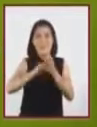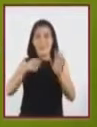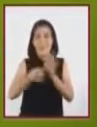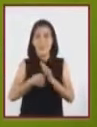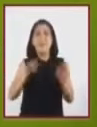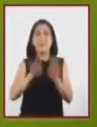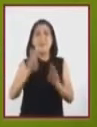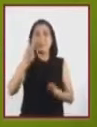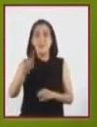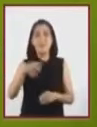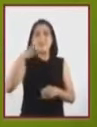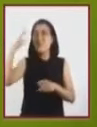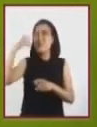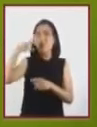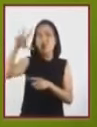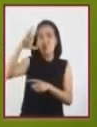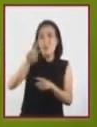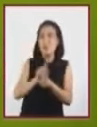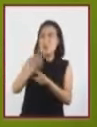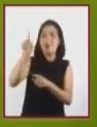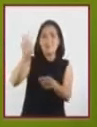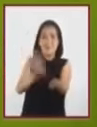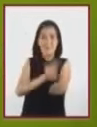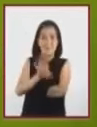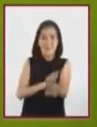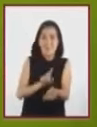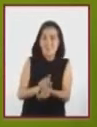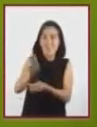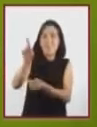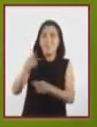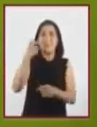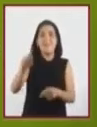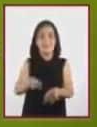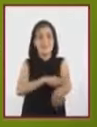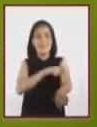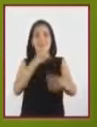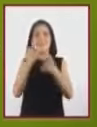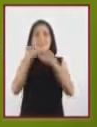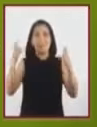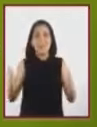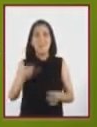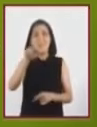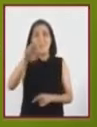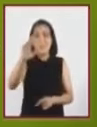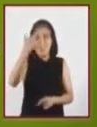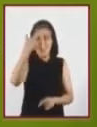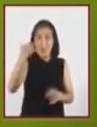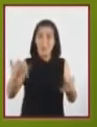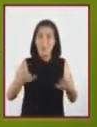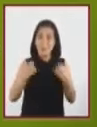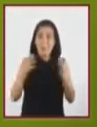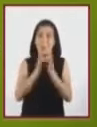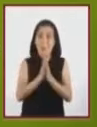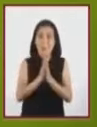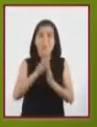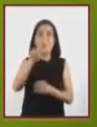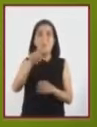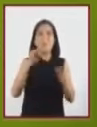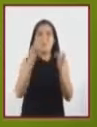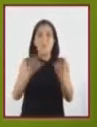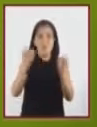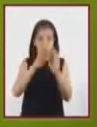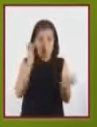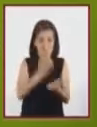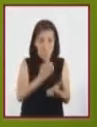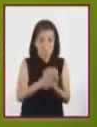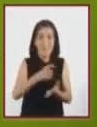técnicos de una celda solar en la electricidad a lo largo de la historia. Recuerden jóvenes, es importante tener a la mano su